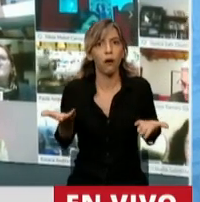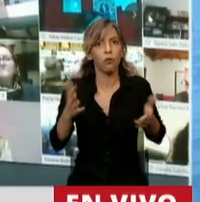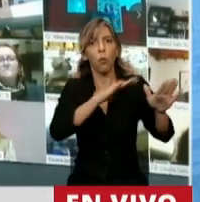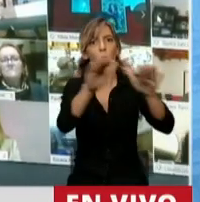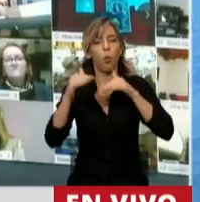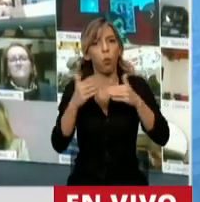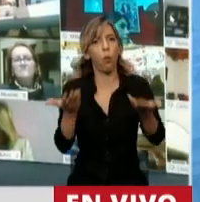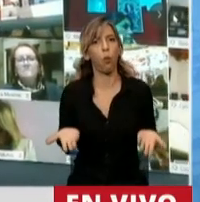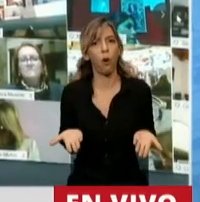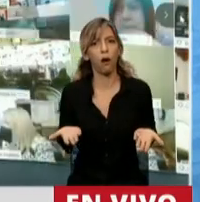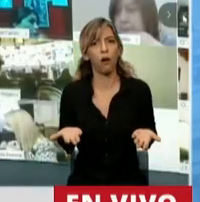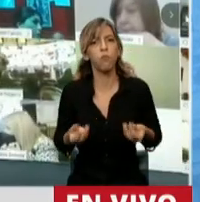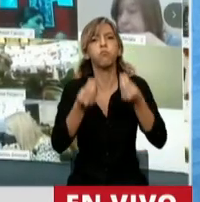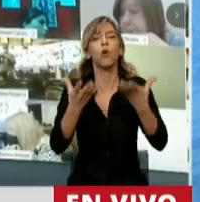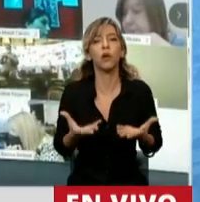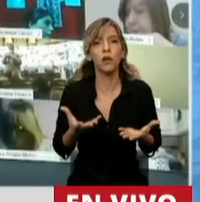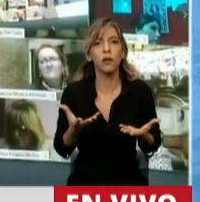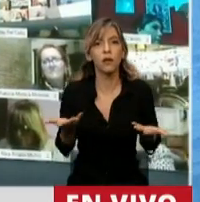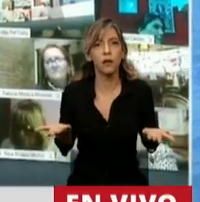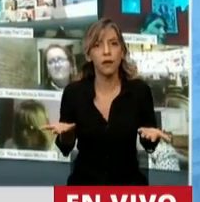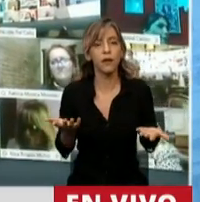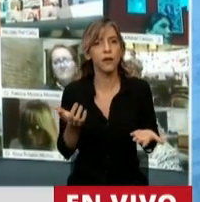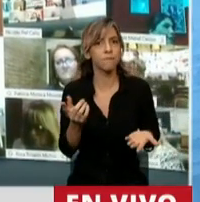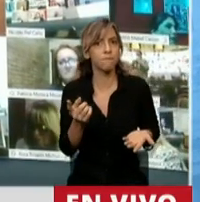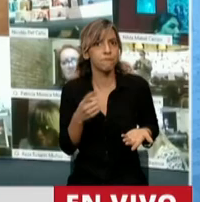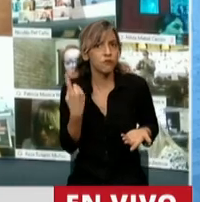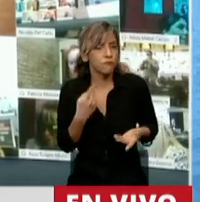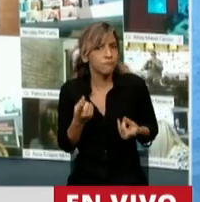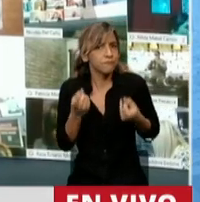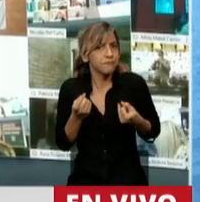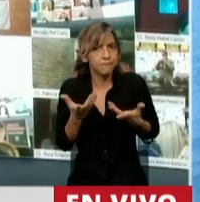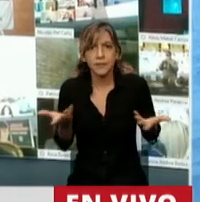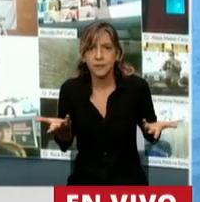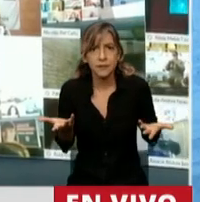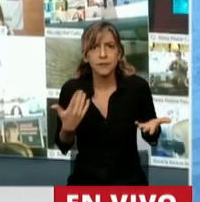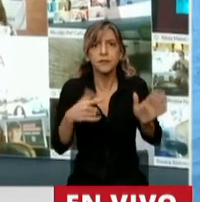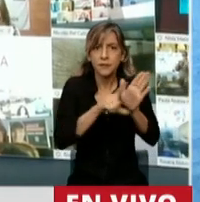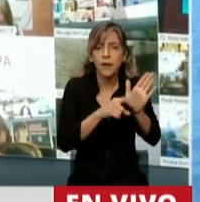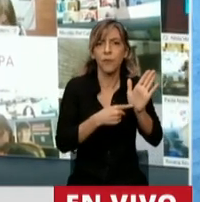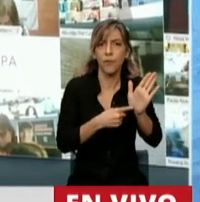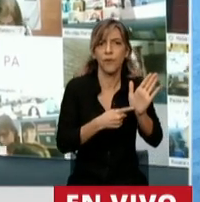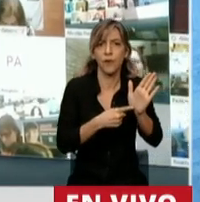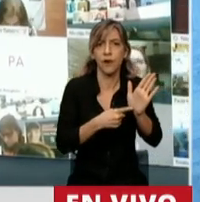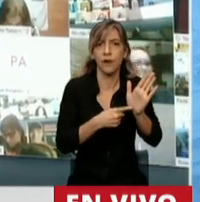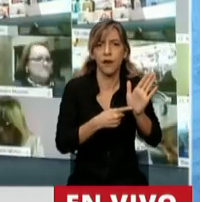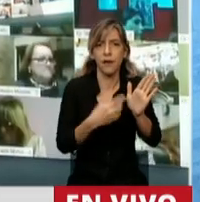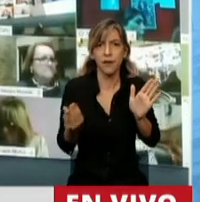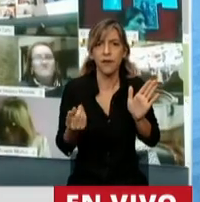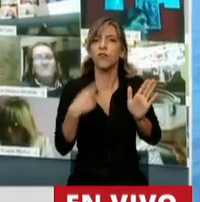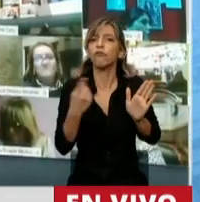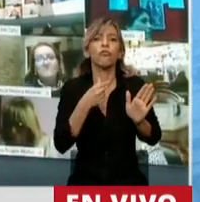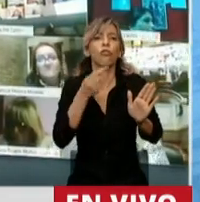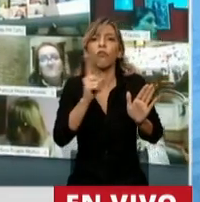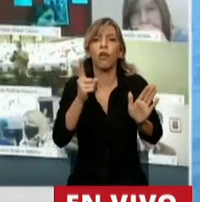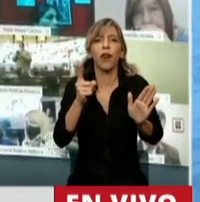eso. Porque si no lo hacemos, esta ley se va a llamar como no queremos que se llame. Y nosotros tenemos